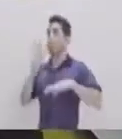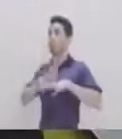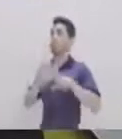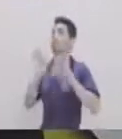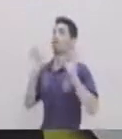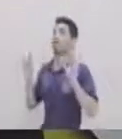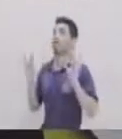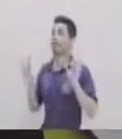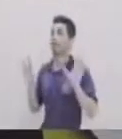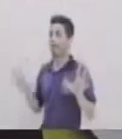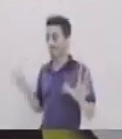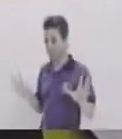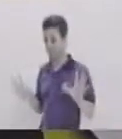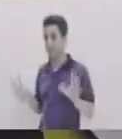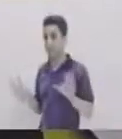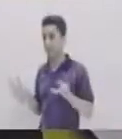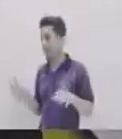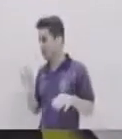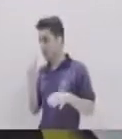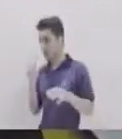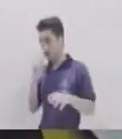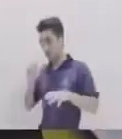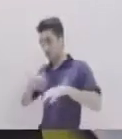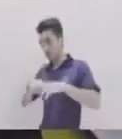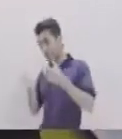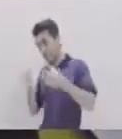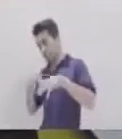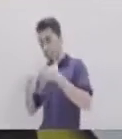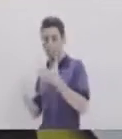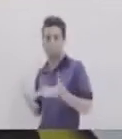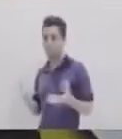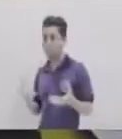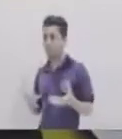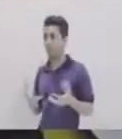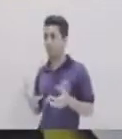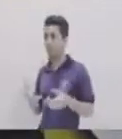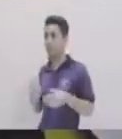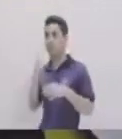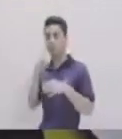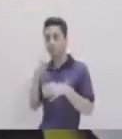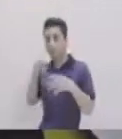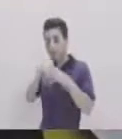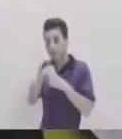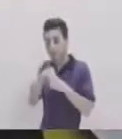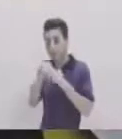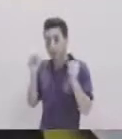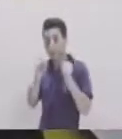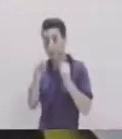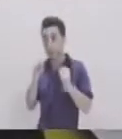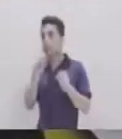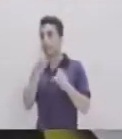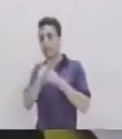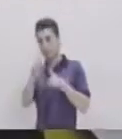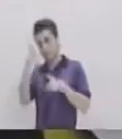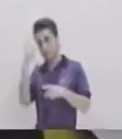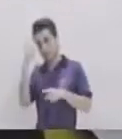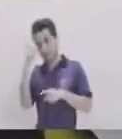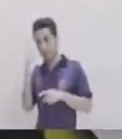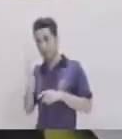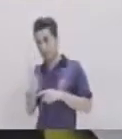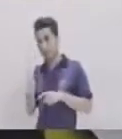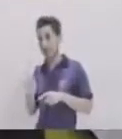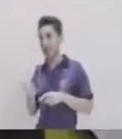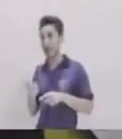Mucho más importante Ajá Que no se estropee El producto Si tiene que ser Almacenado en frío Hay que considerar Eso también